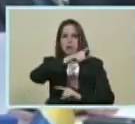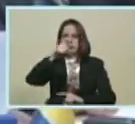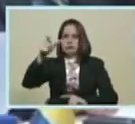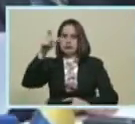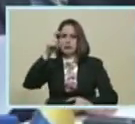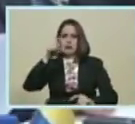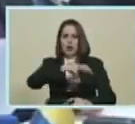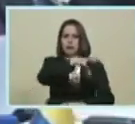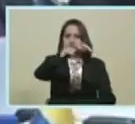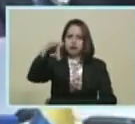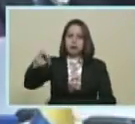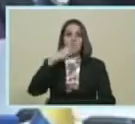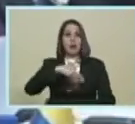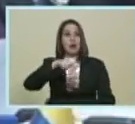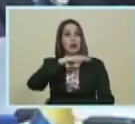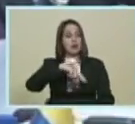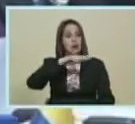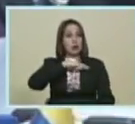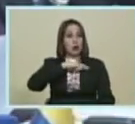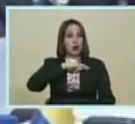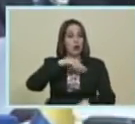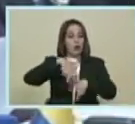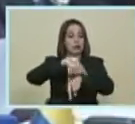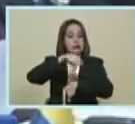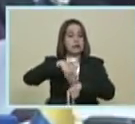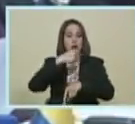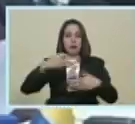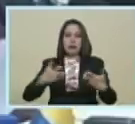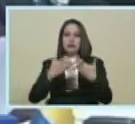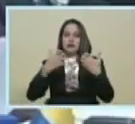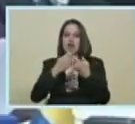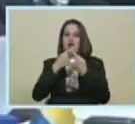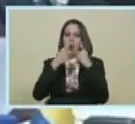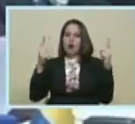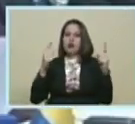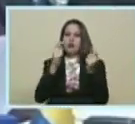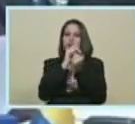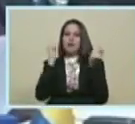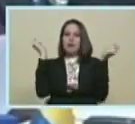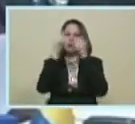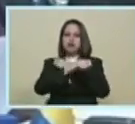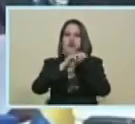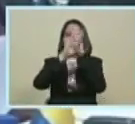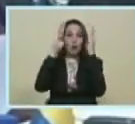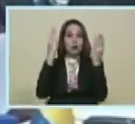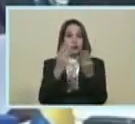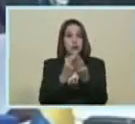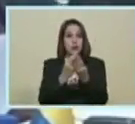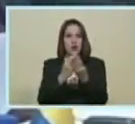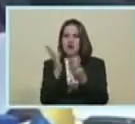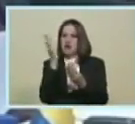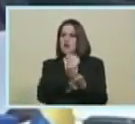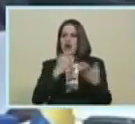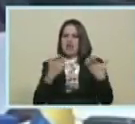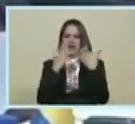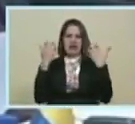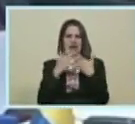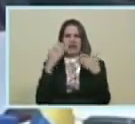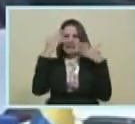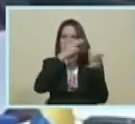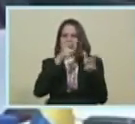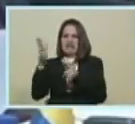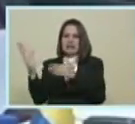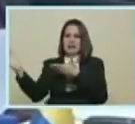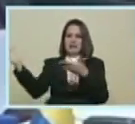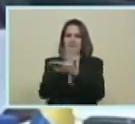De religiones Es tiempo Es luchar Por otro mundo Es tiempo De luchar Por un mundo Sin guerras Sin terrorismos